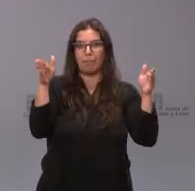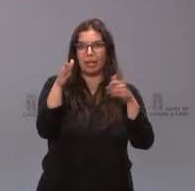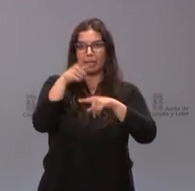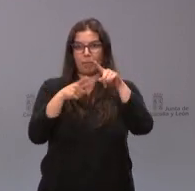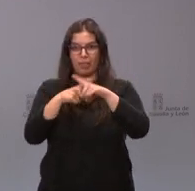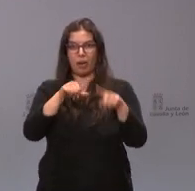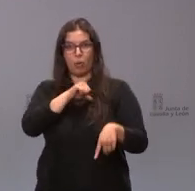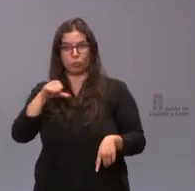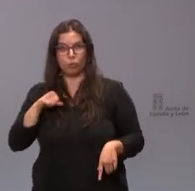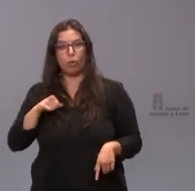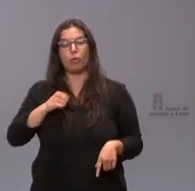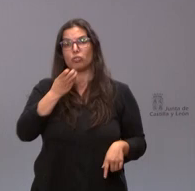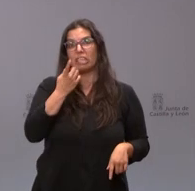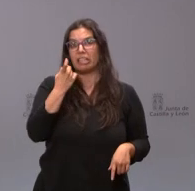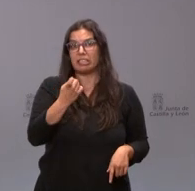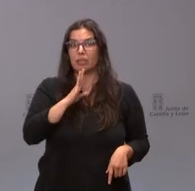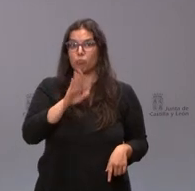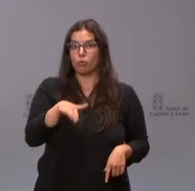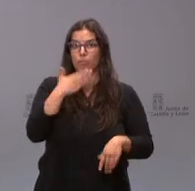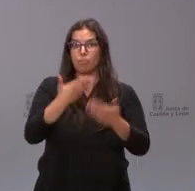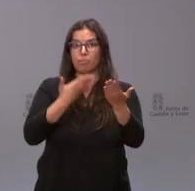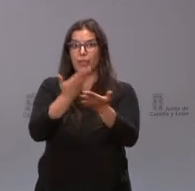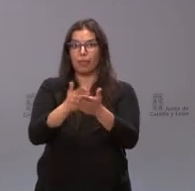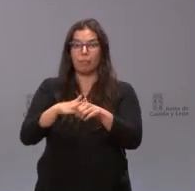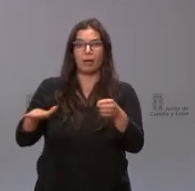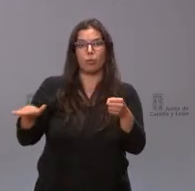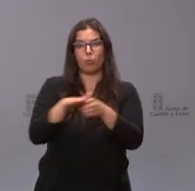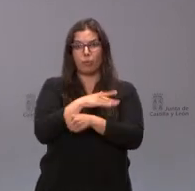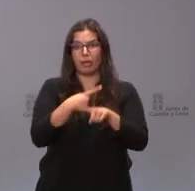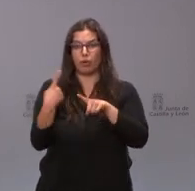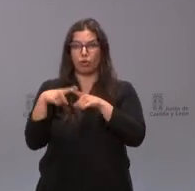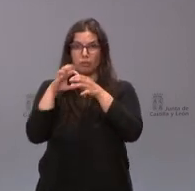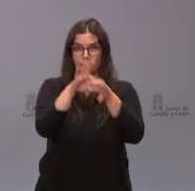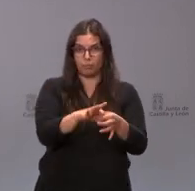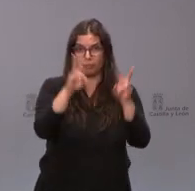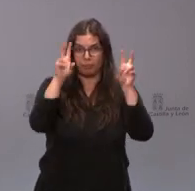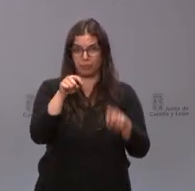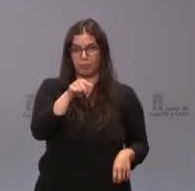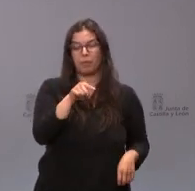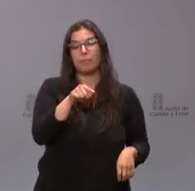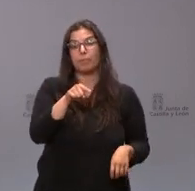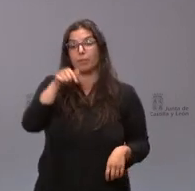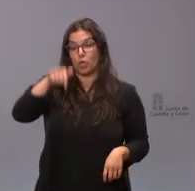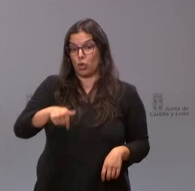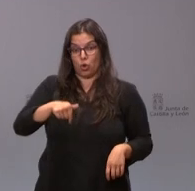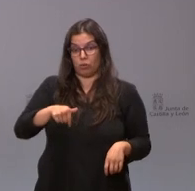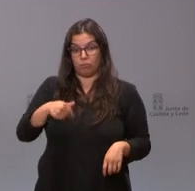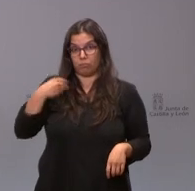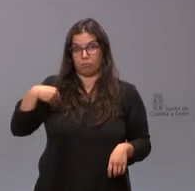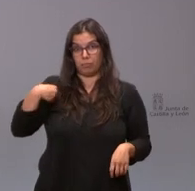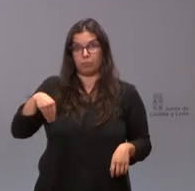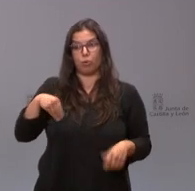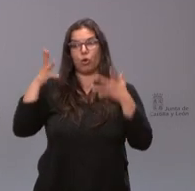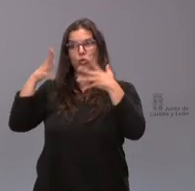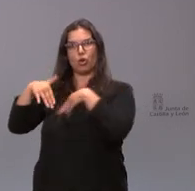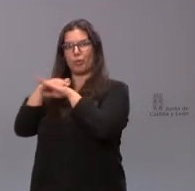autónomos que lo estimen oportuno solicitar para financiar actuaciones en este ámbito y desde hoy mismo no ha pasado por el Consejo